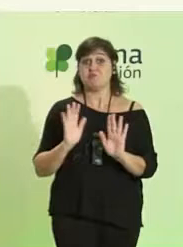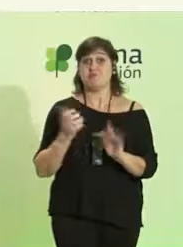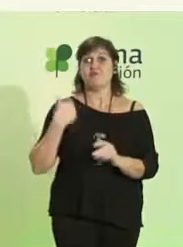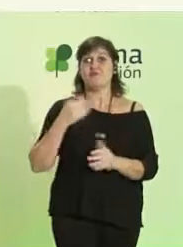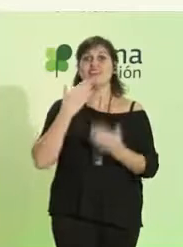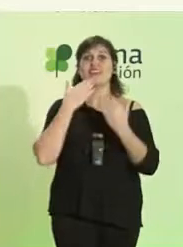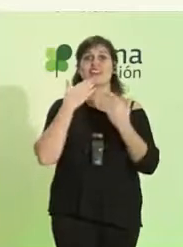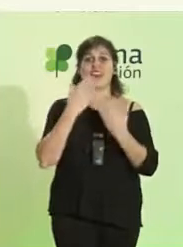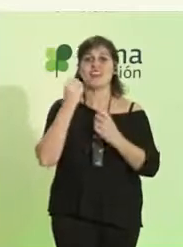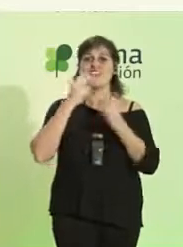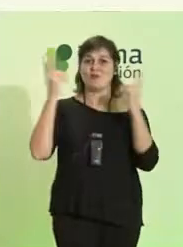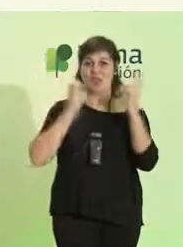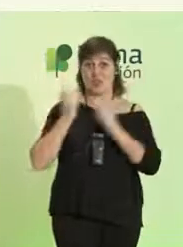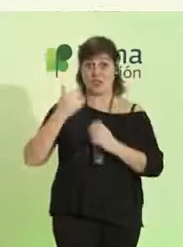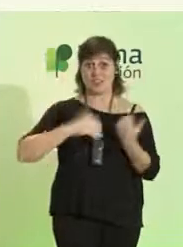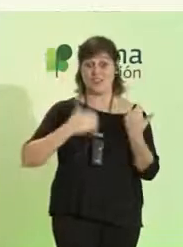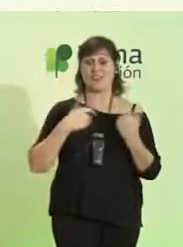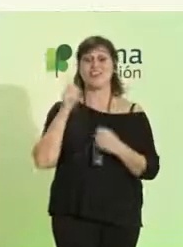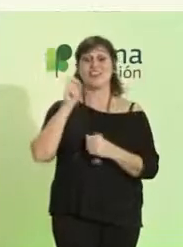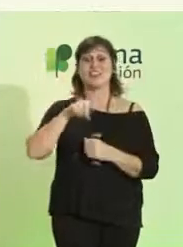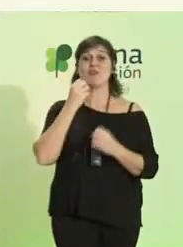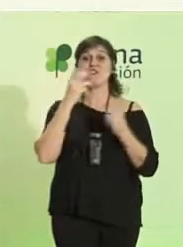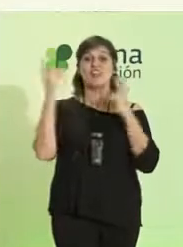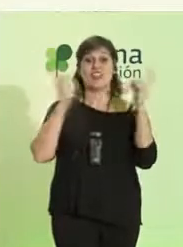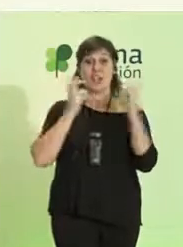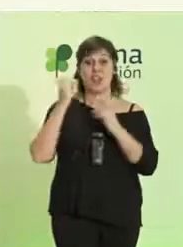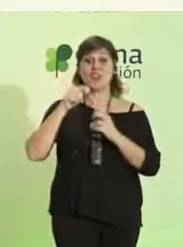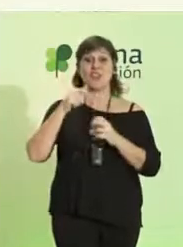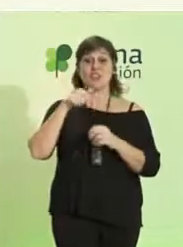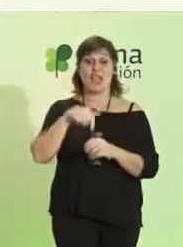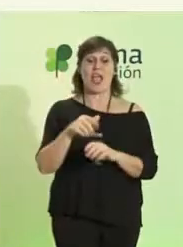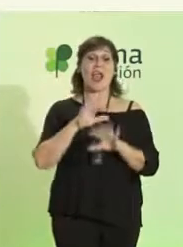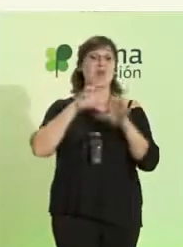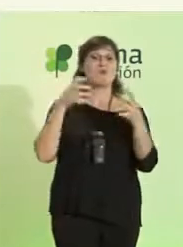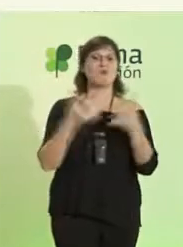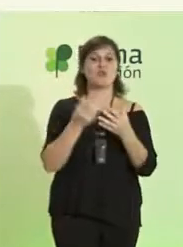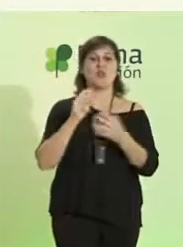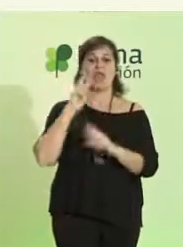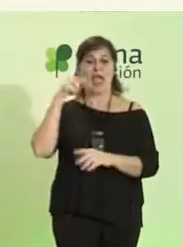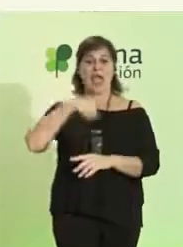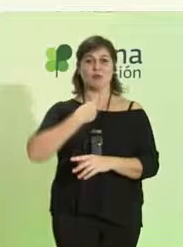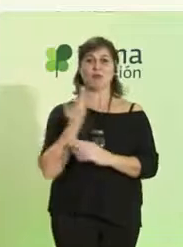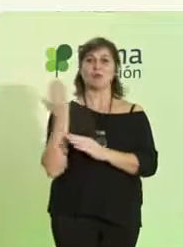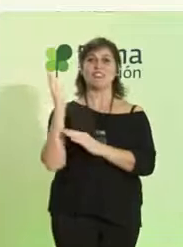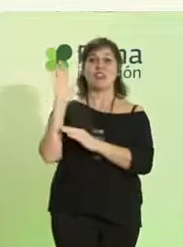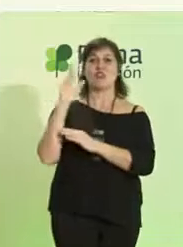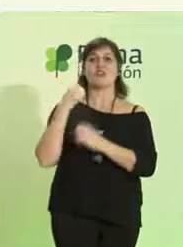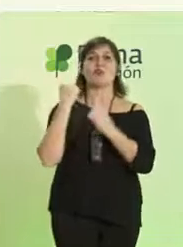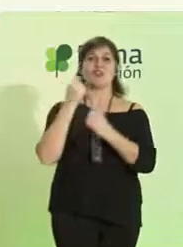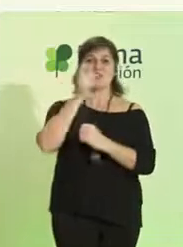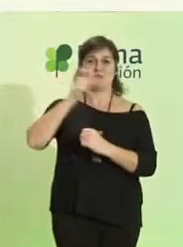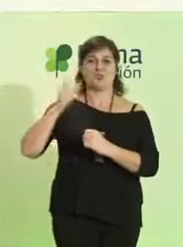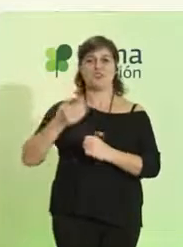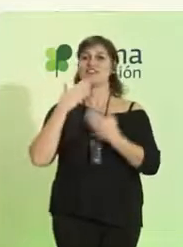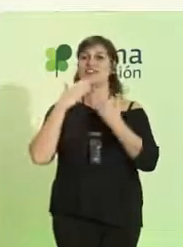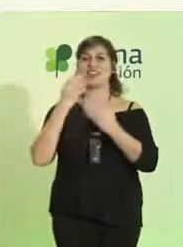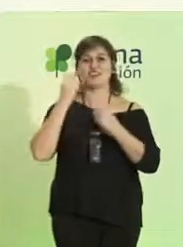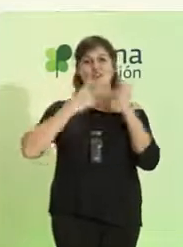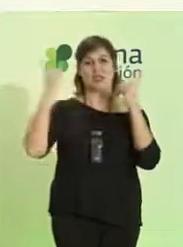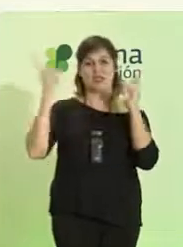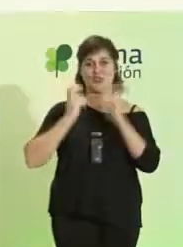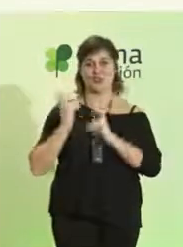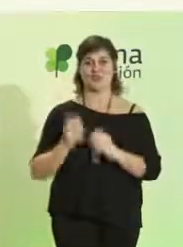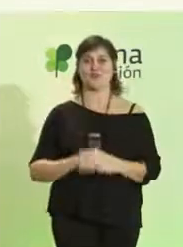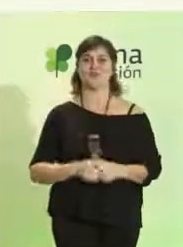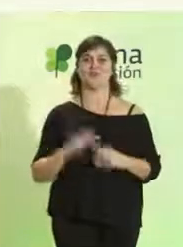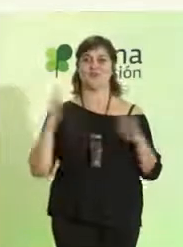daros la bienvenida a Sevilla y daros la bienvenida al mundo de la autorrepresentación y el poder de las personas. Gracias y bienvenido.